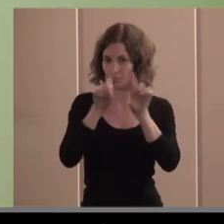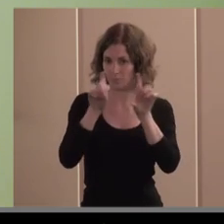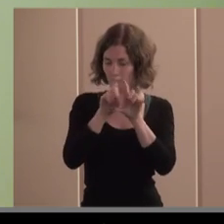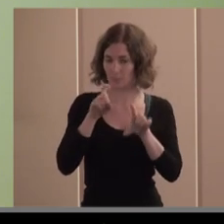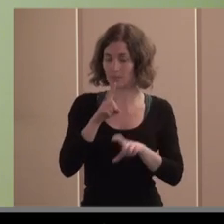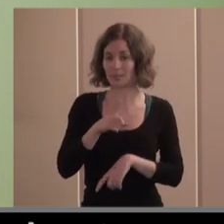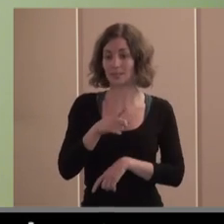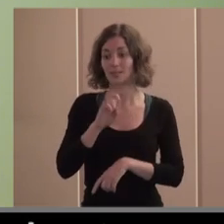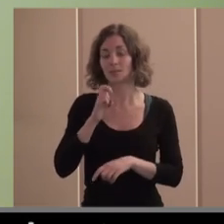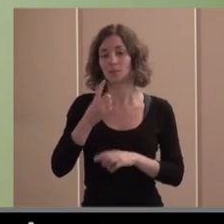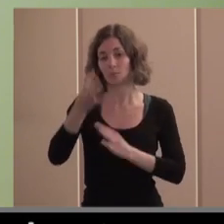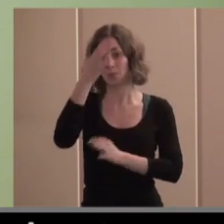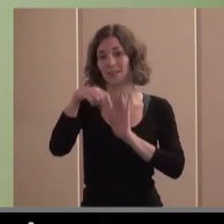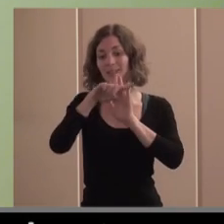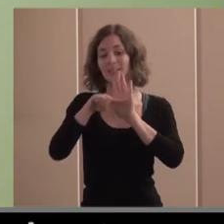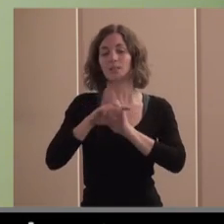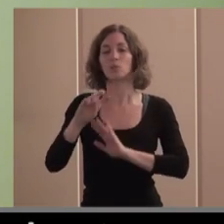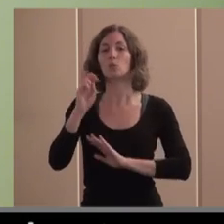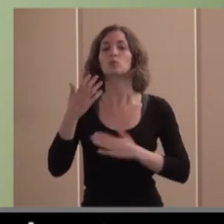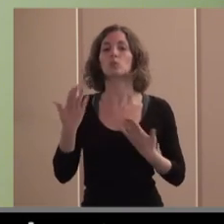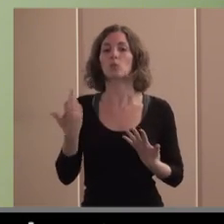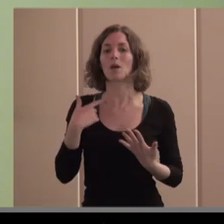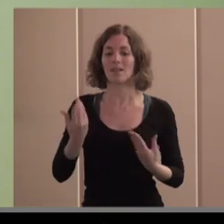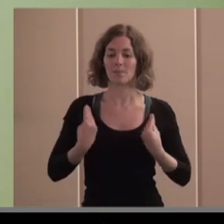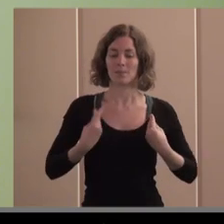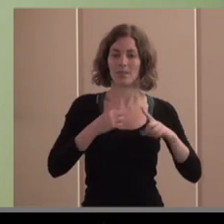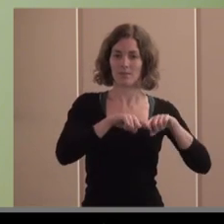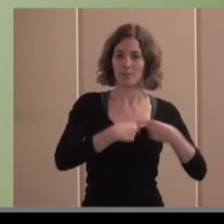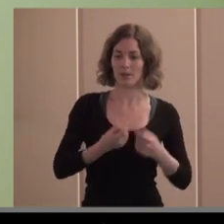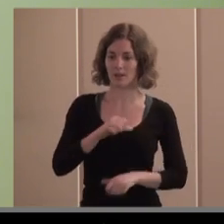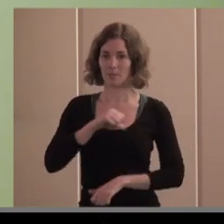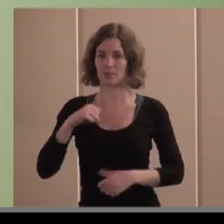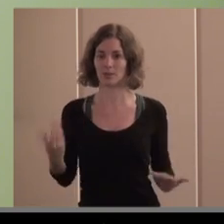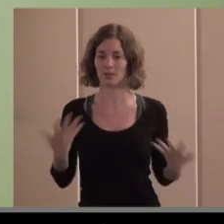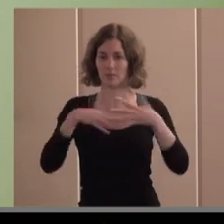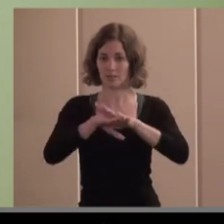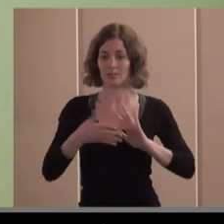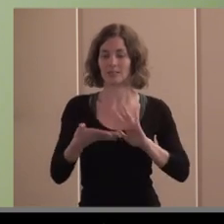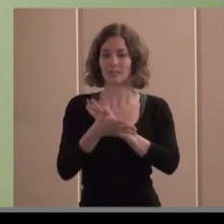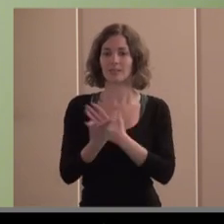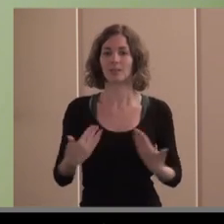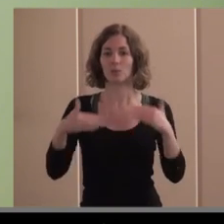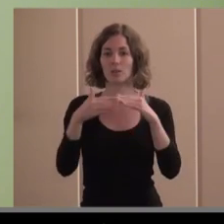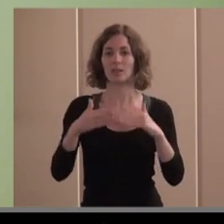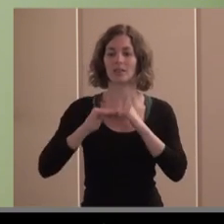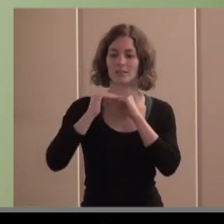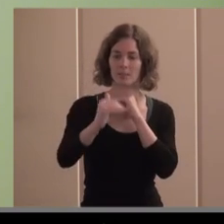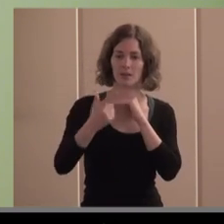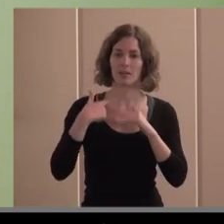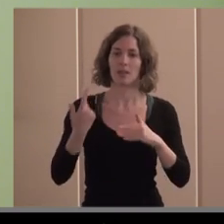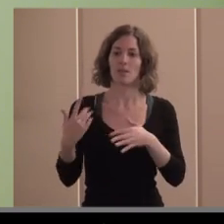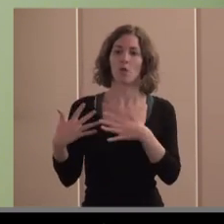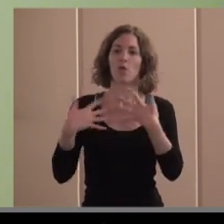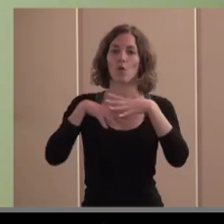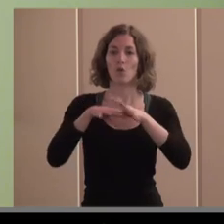la conciliación por lo tanto igualdad estabilidad conciliación apuesta por la persona cohesión y